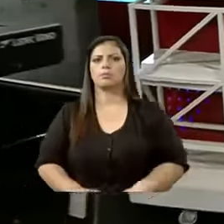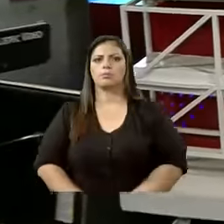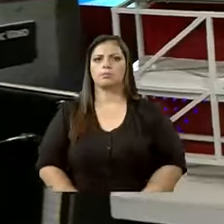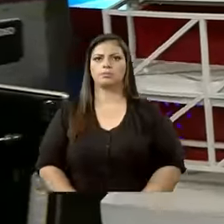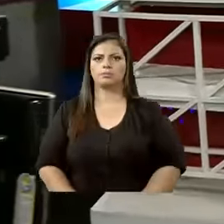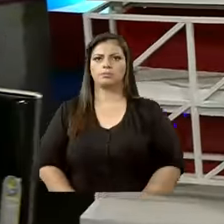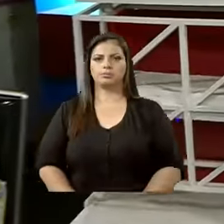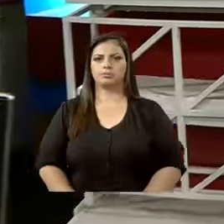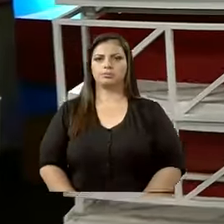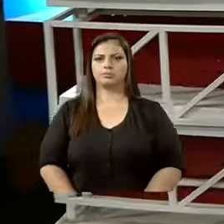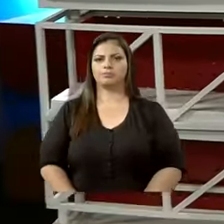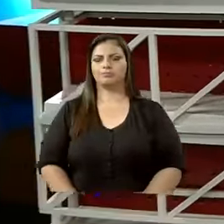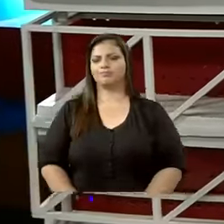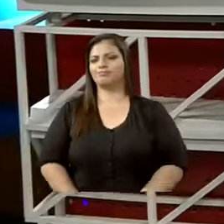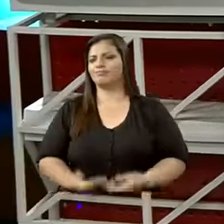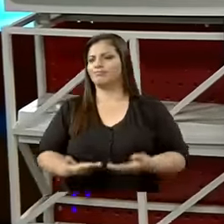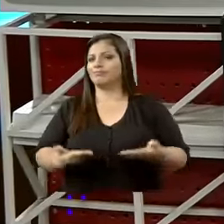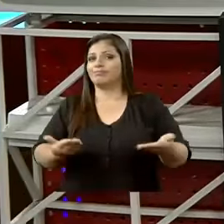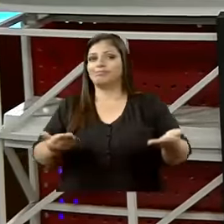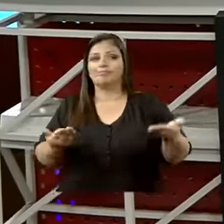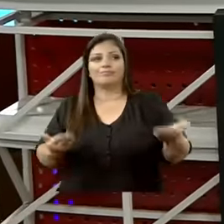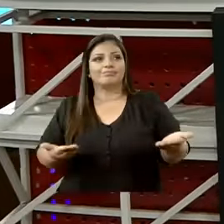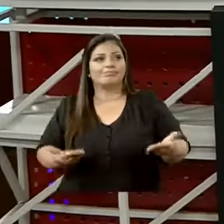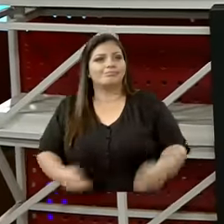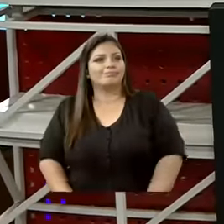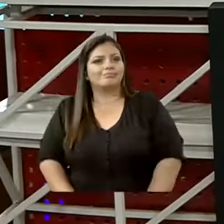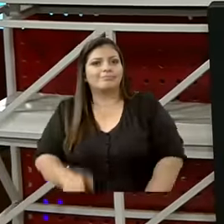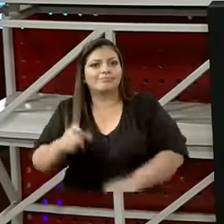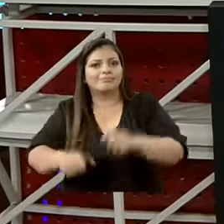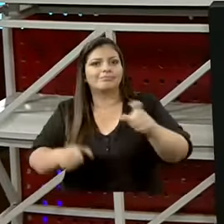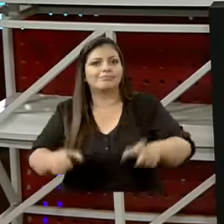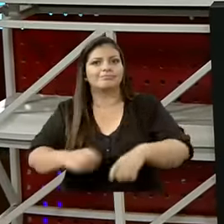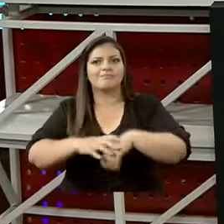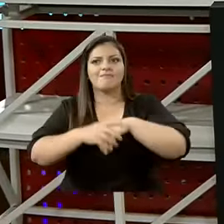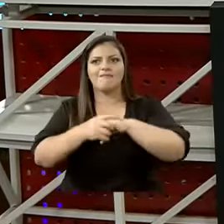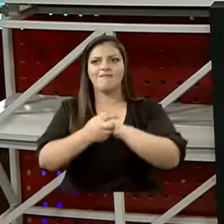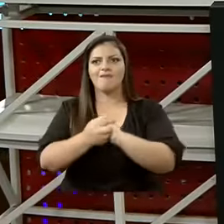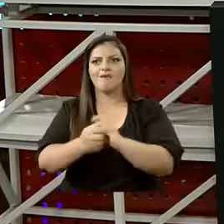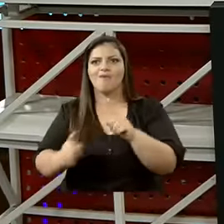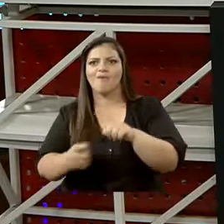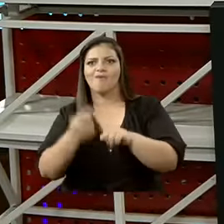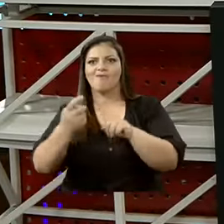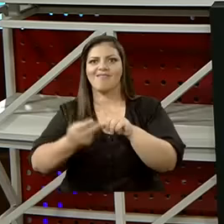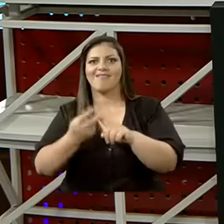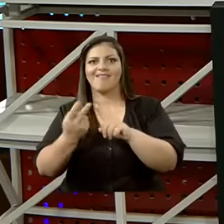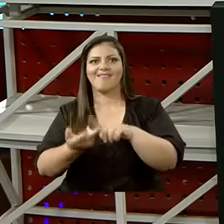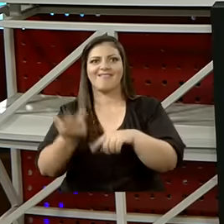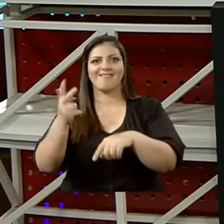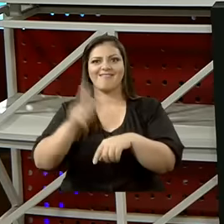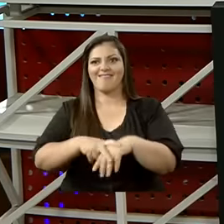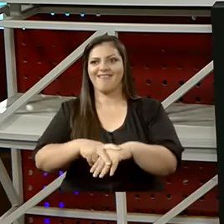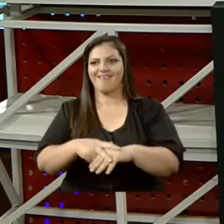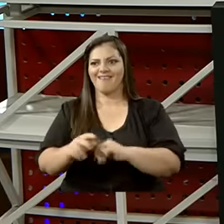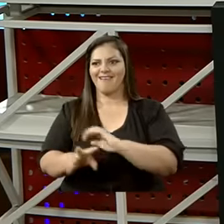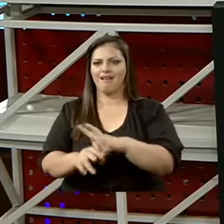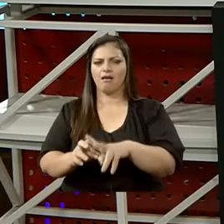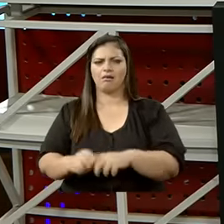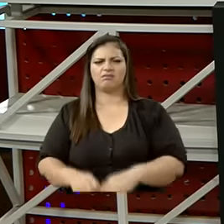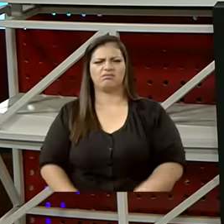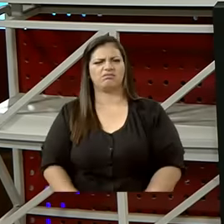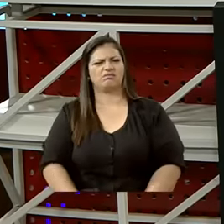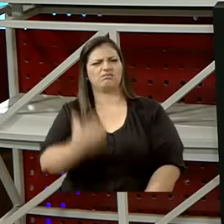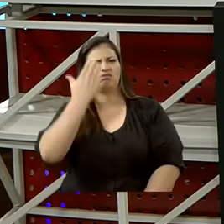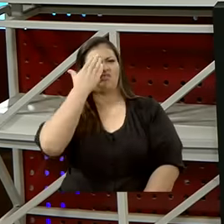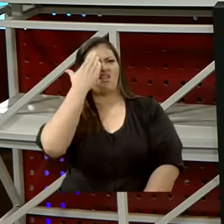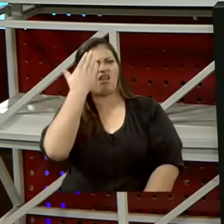Morochamente hablando, estos delincuentes se han cebado. Por eso es que han regresado tres veces. Se han cebado y en la canallada, por cierto, que llevarse inclusive hasta